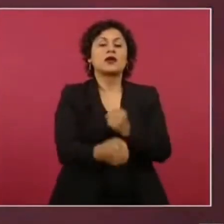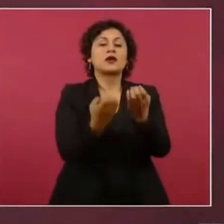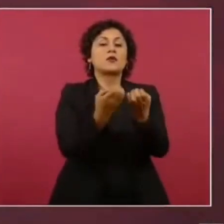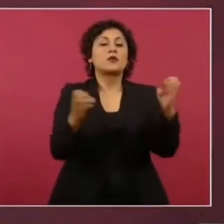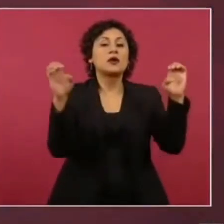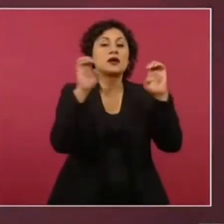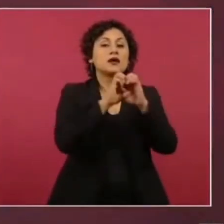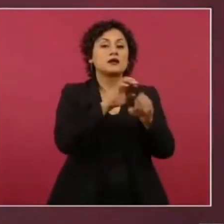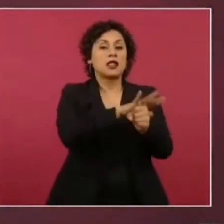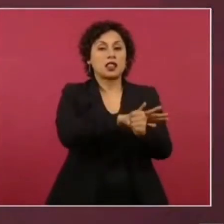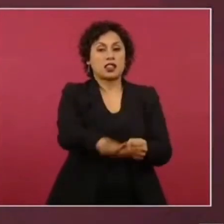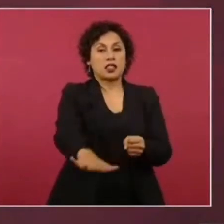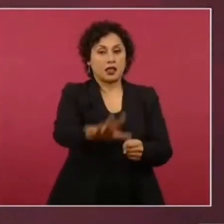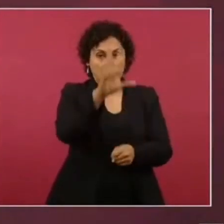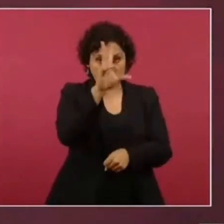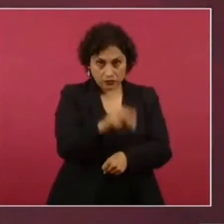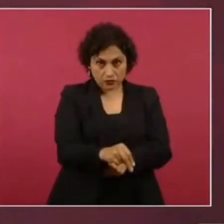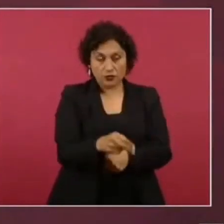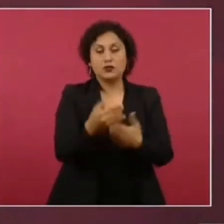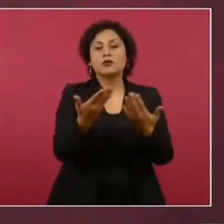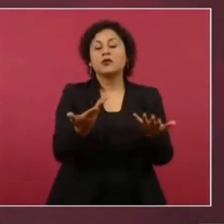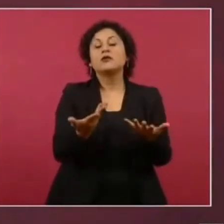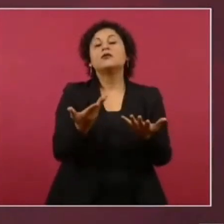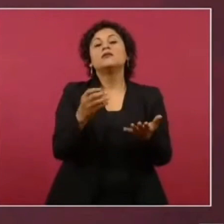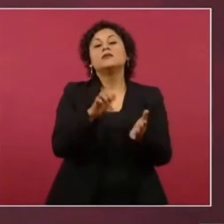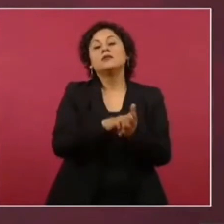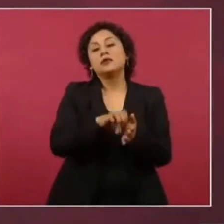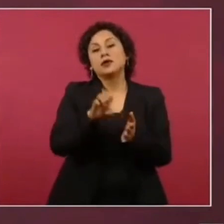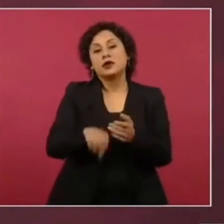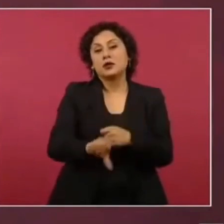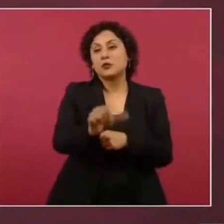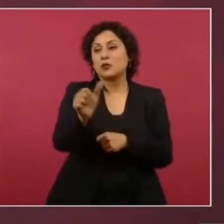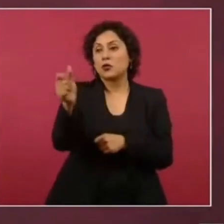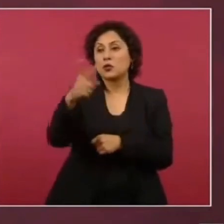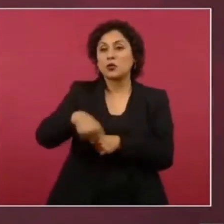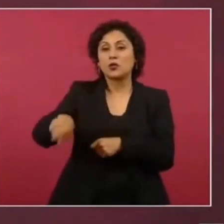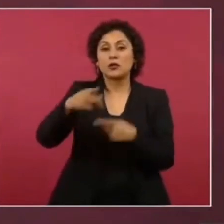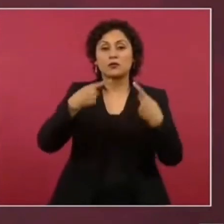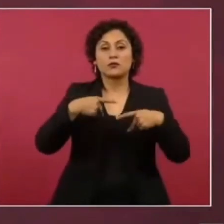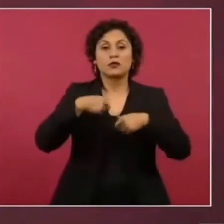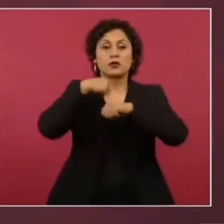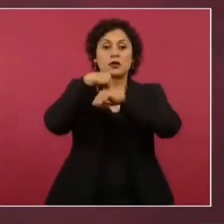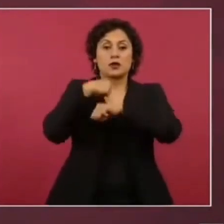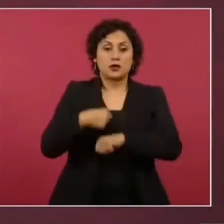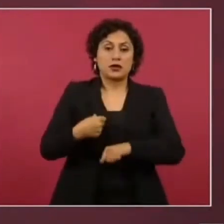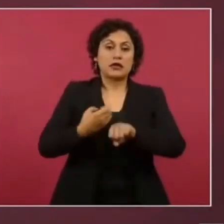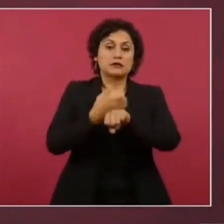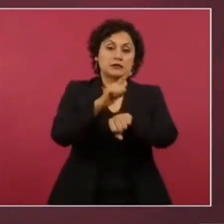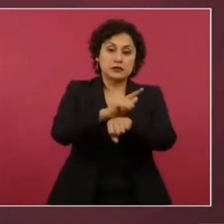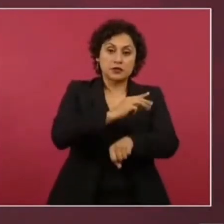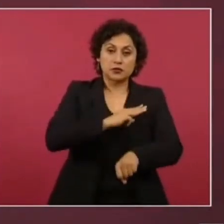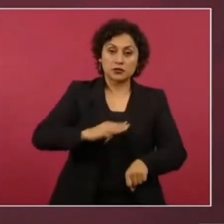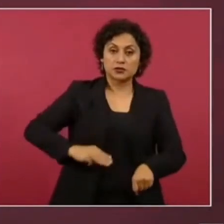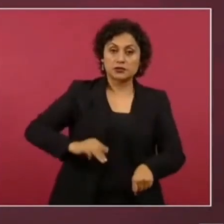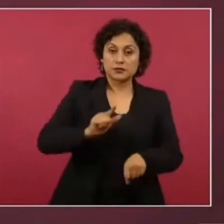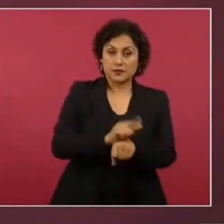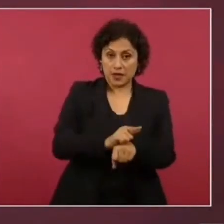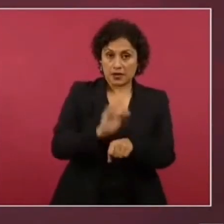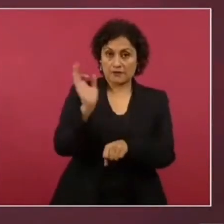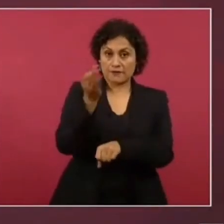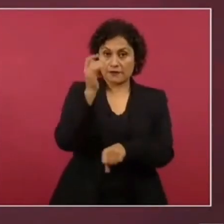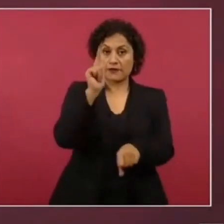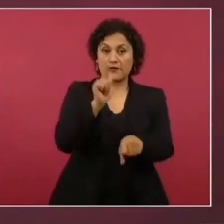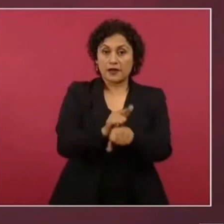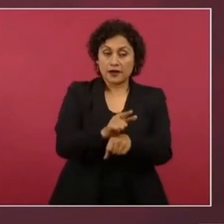entidades o dependencias municipales, estatales y federales que se encargan